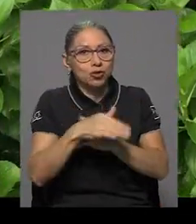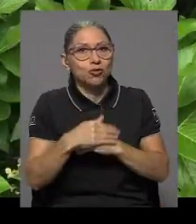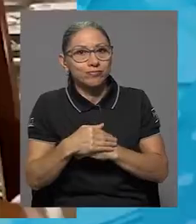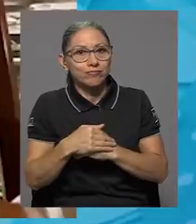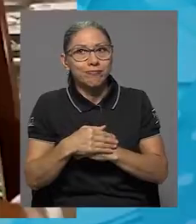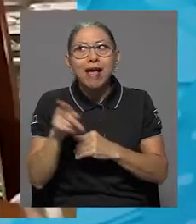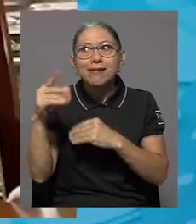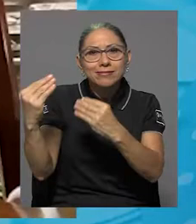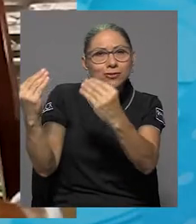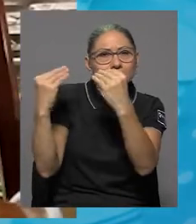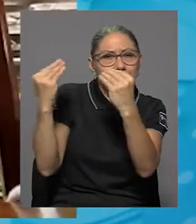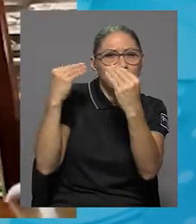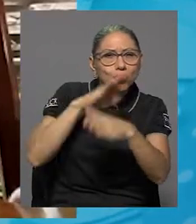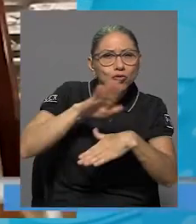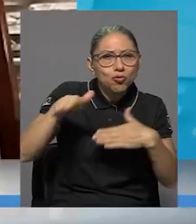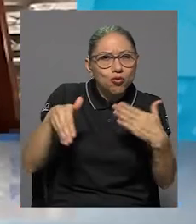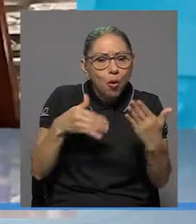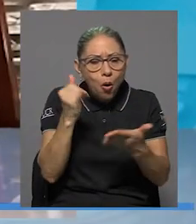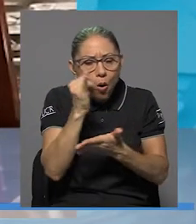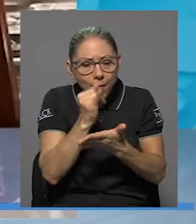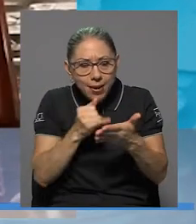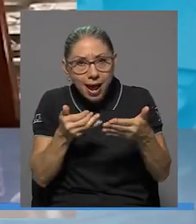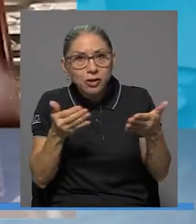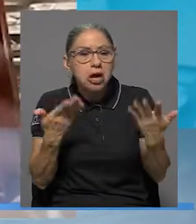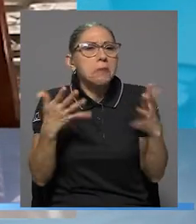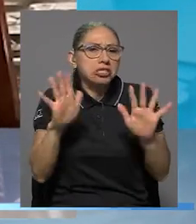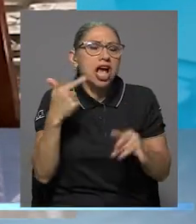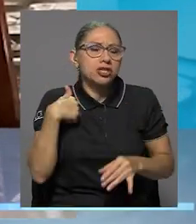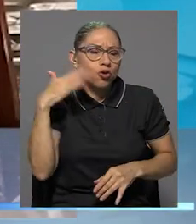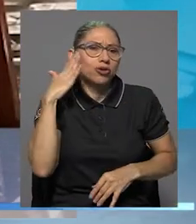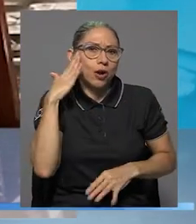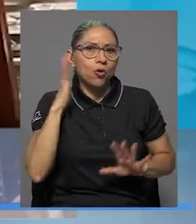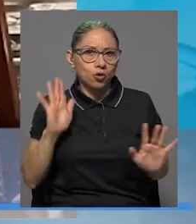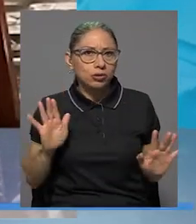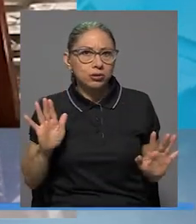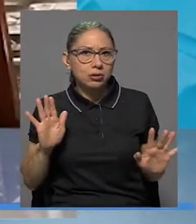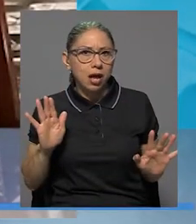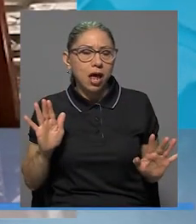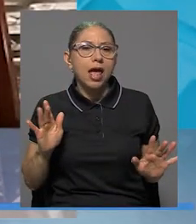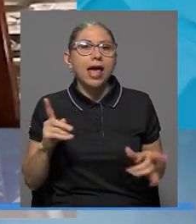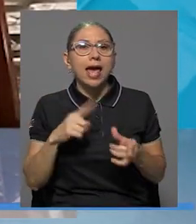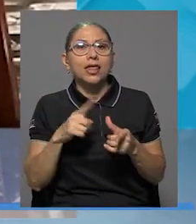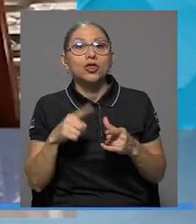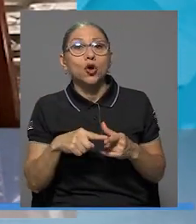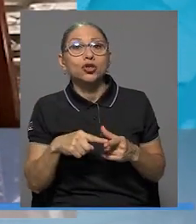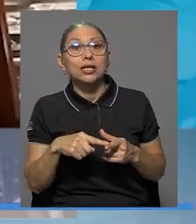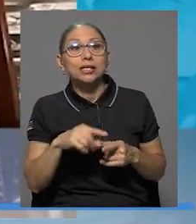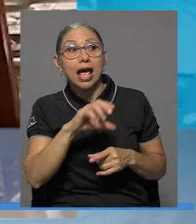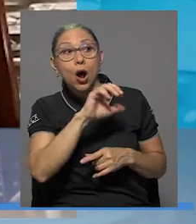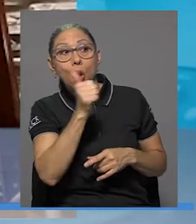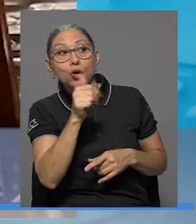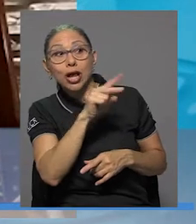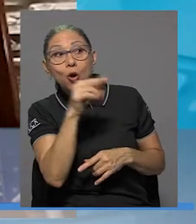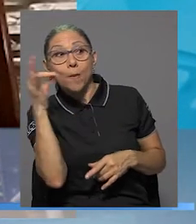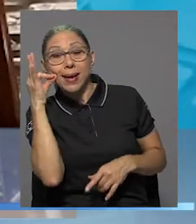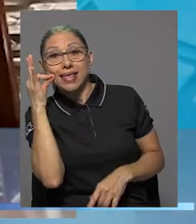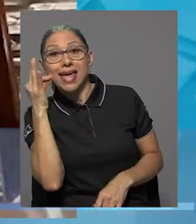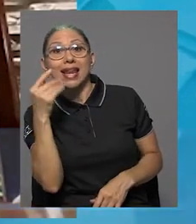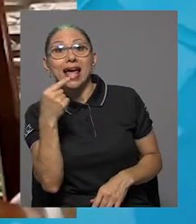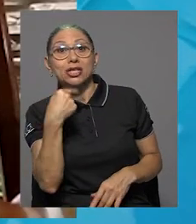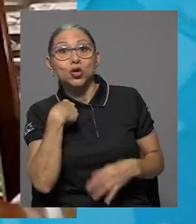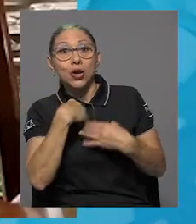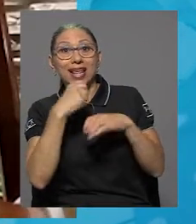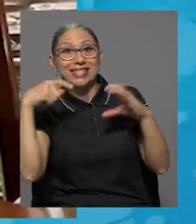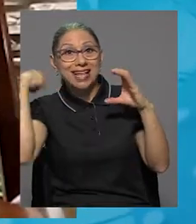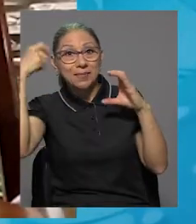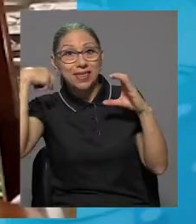cómo nos enseñó los planos. Entonces, bueno, ya yo como tengo conocimiento, entonces yo le hice a una compañera, a